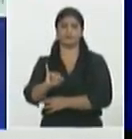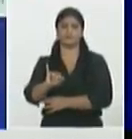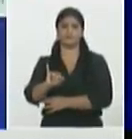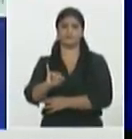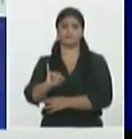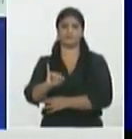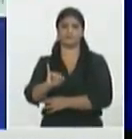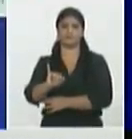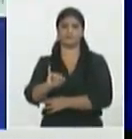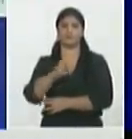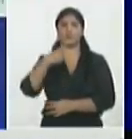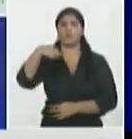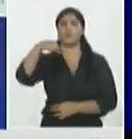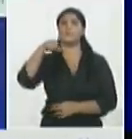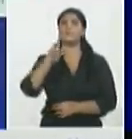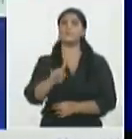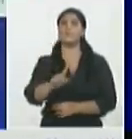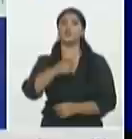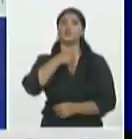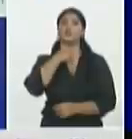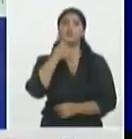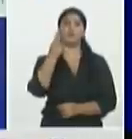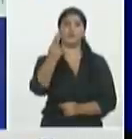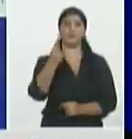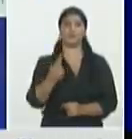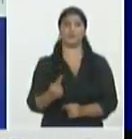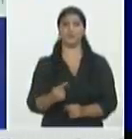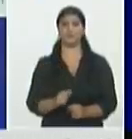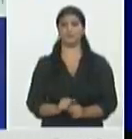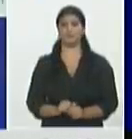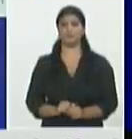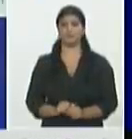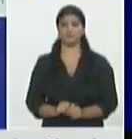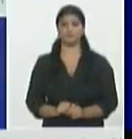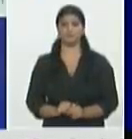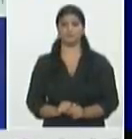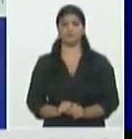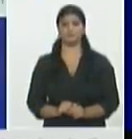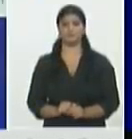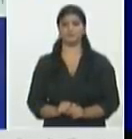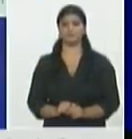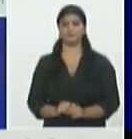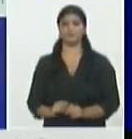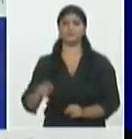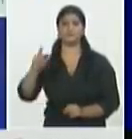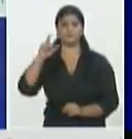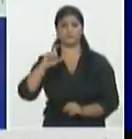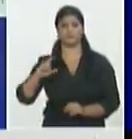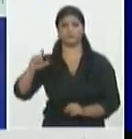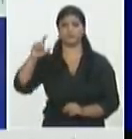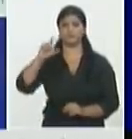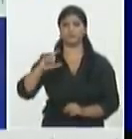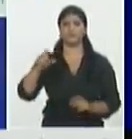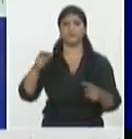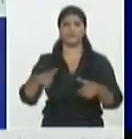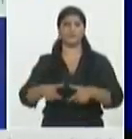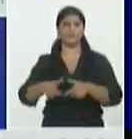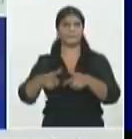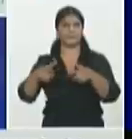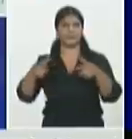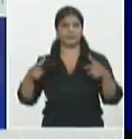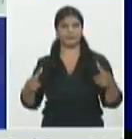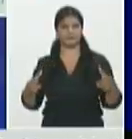primero de enero con uno cada uno Camagüey incrementa el número de casos autóctonos 36